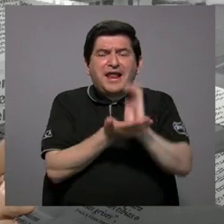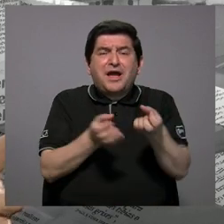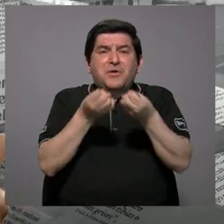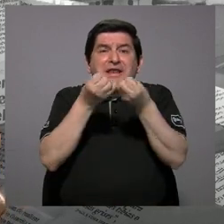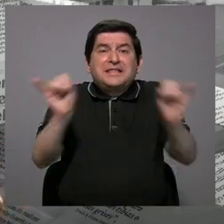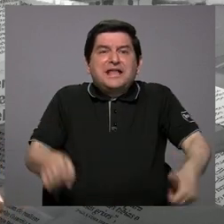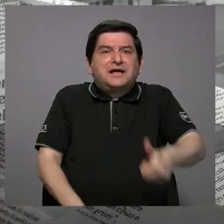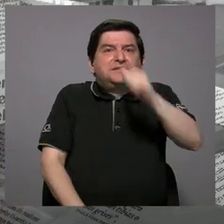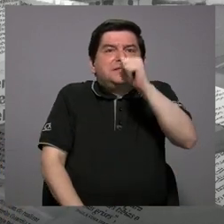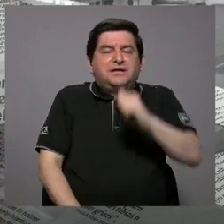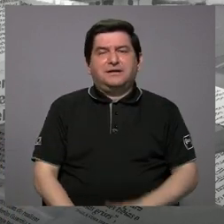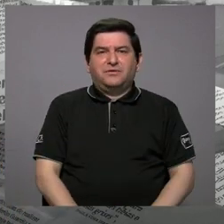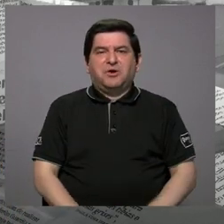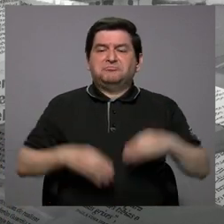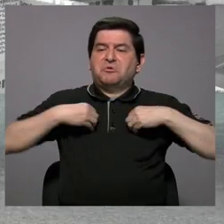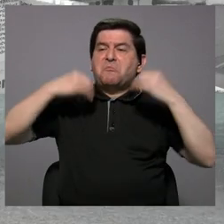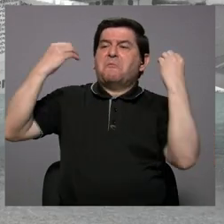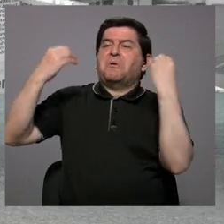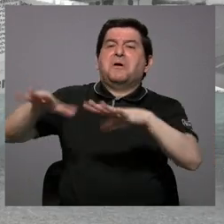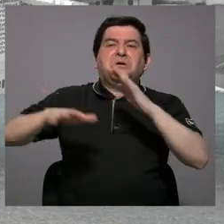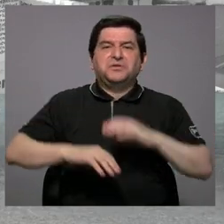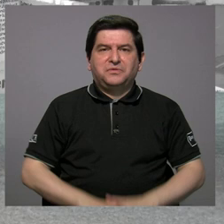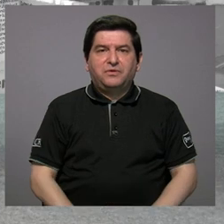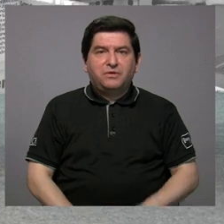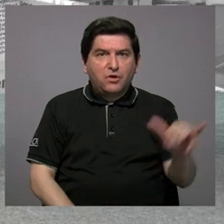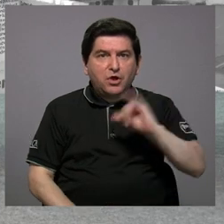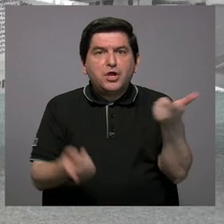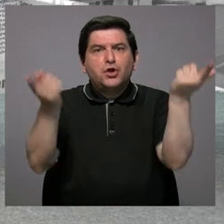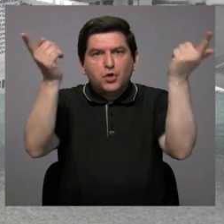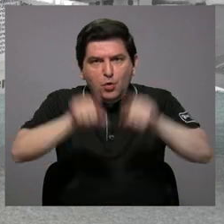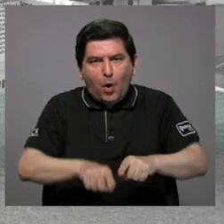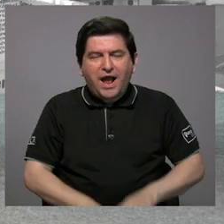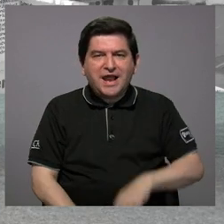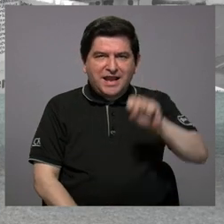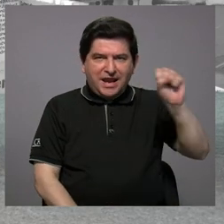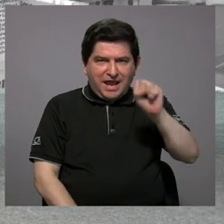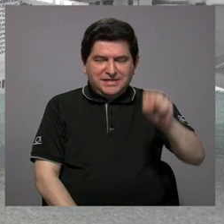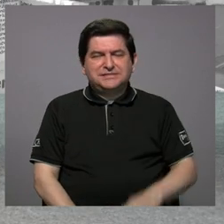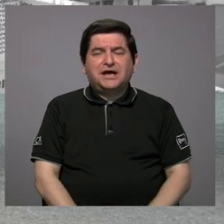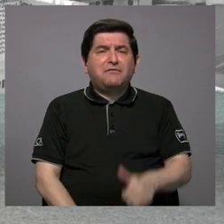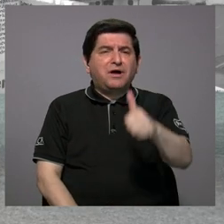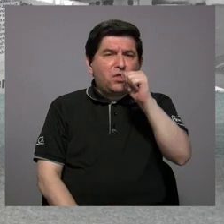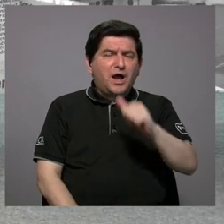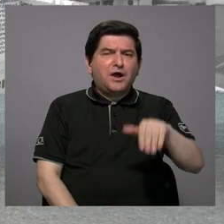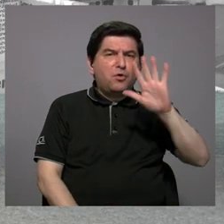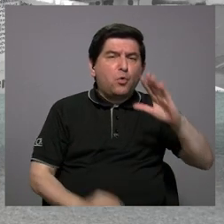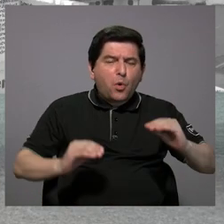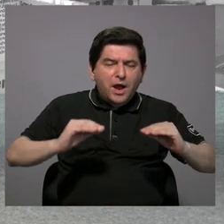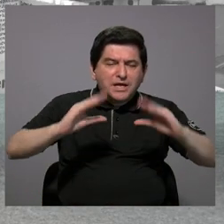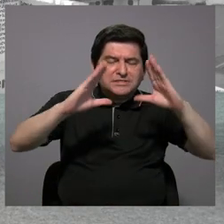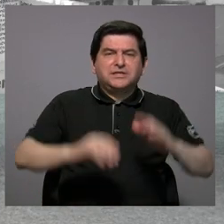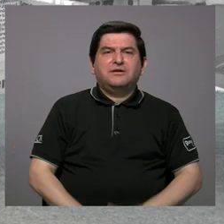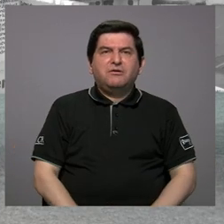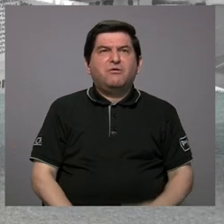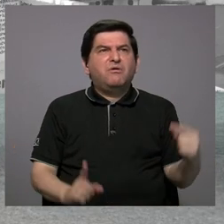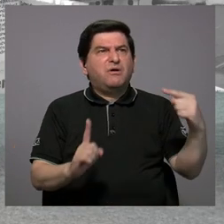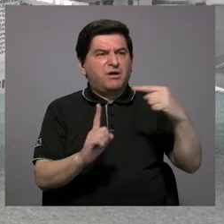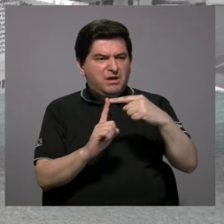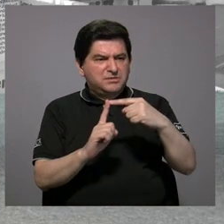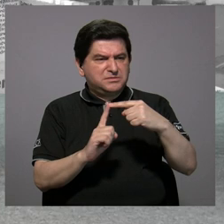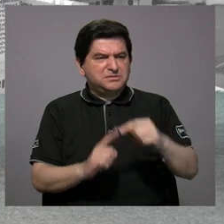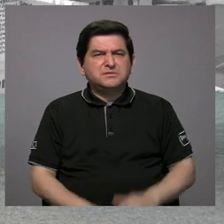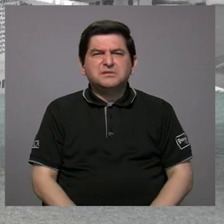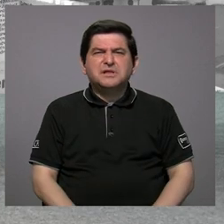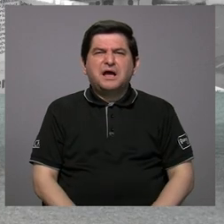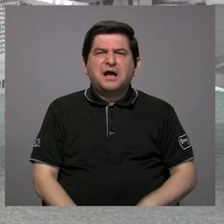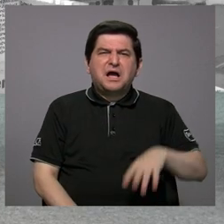botado, literalmente botado. Ocurrió lo mismo, exactamente el sábado llegó agua de cinco de la mañana a